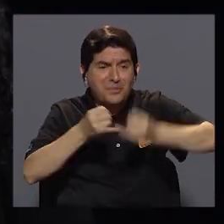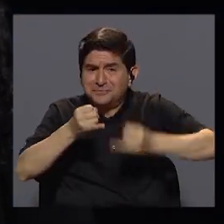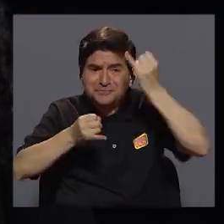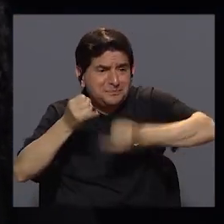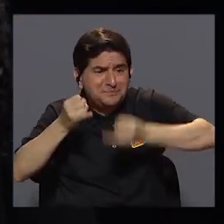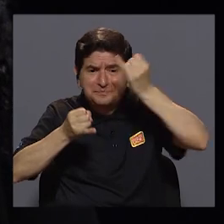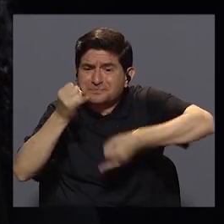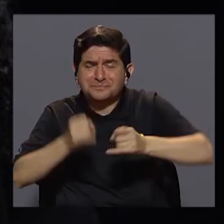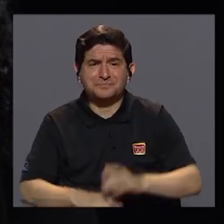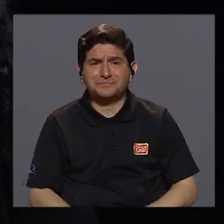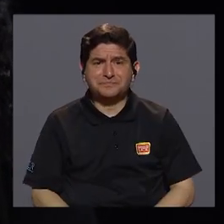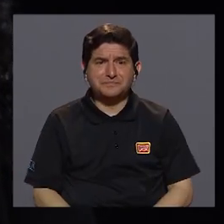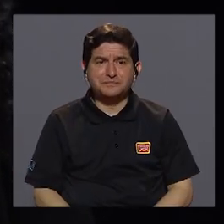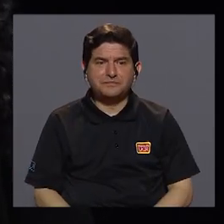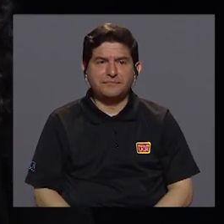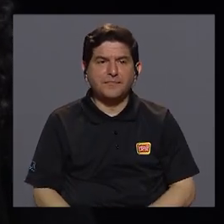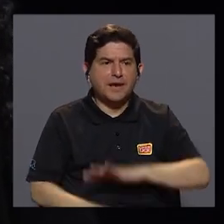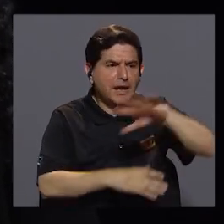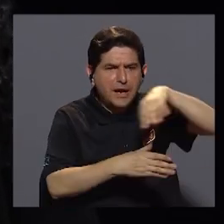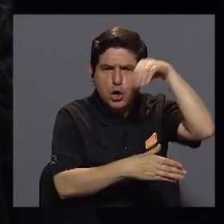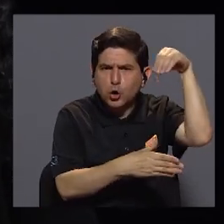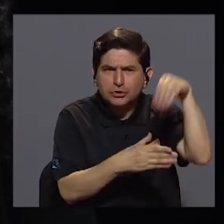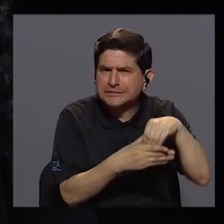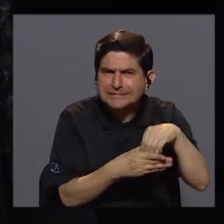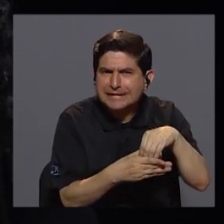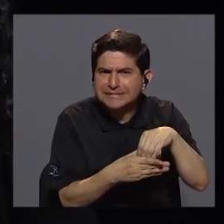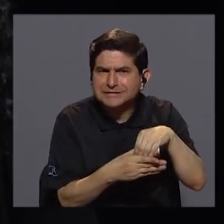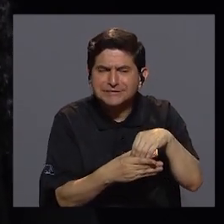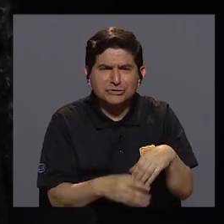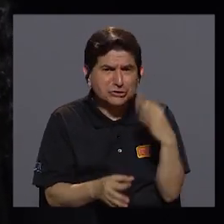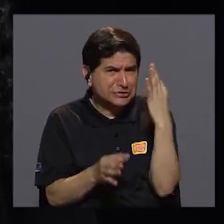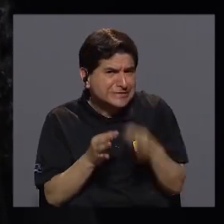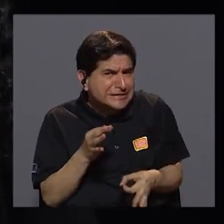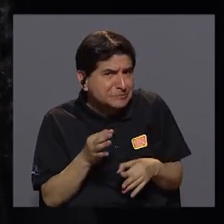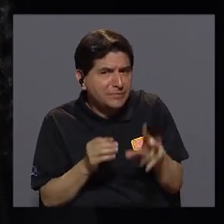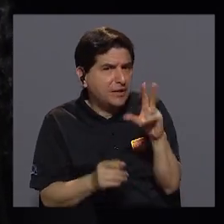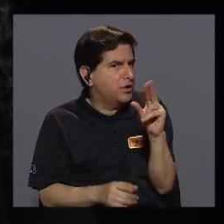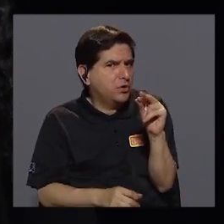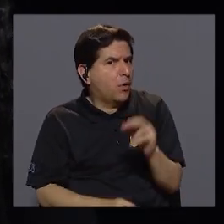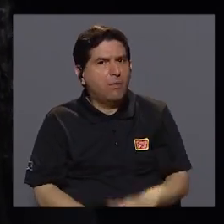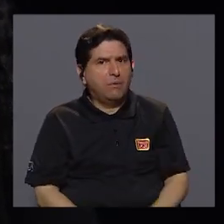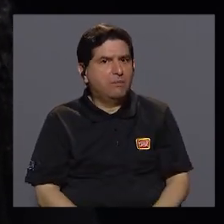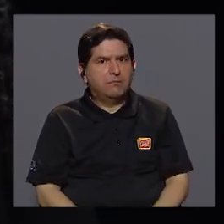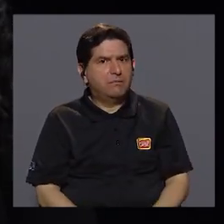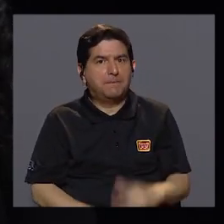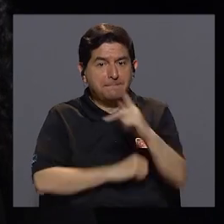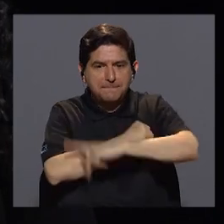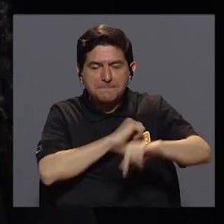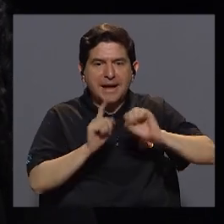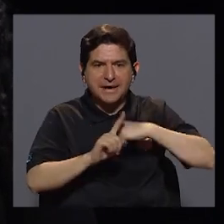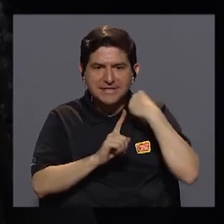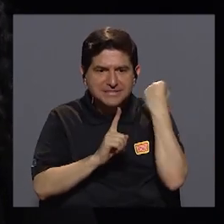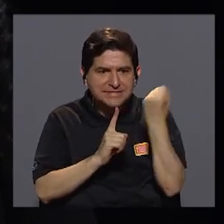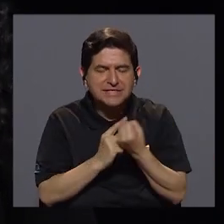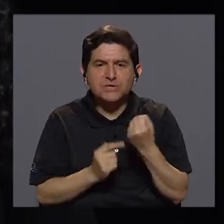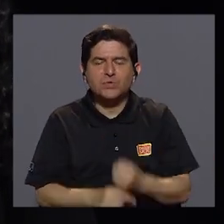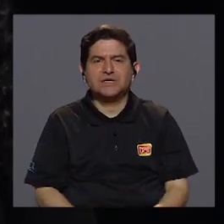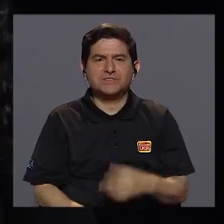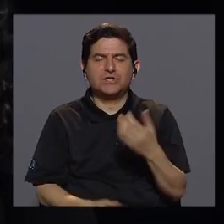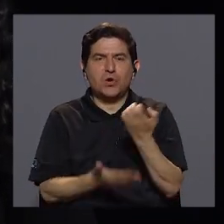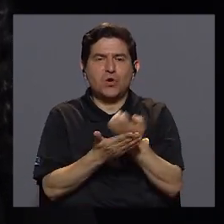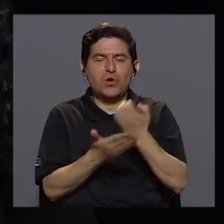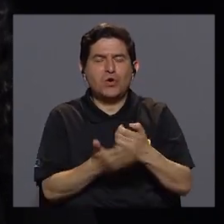presente que el contexto no es un contexto sencillo, es decir, el país está en unas condiciones fiscales muy